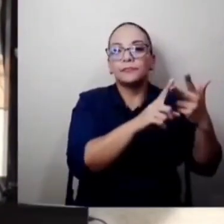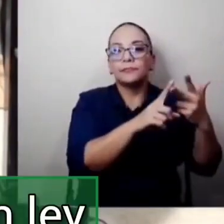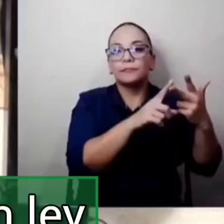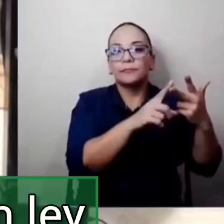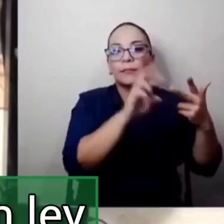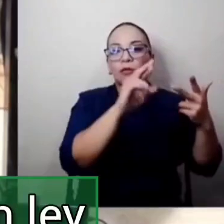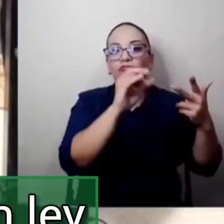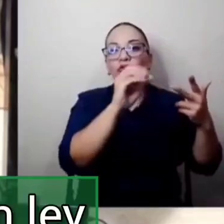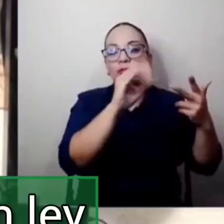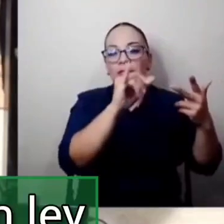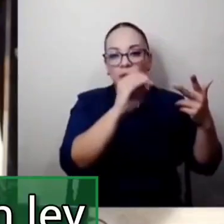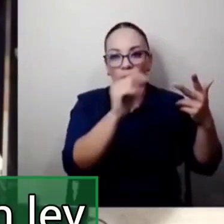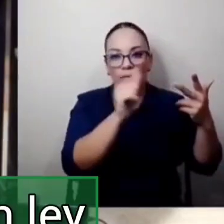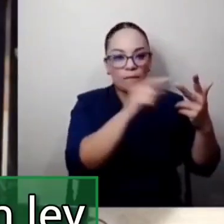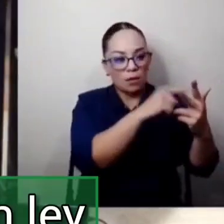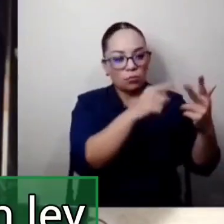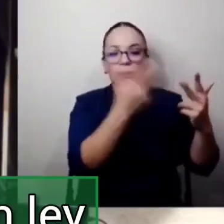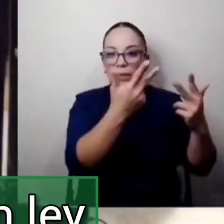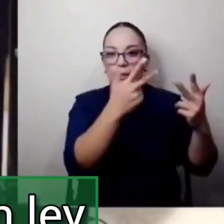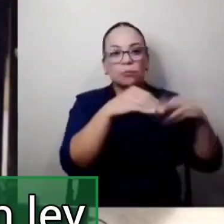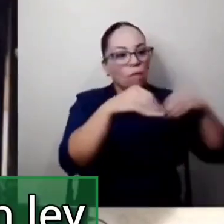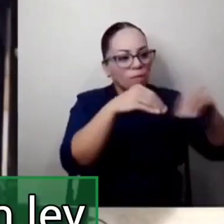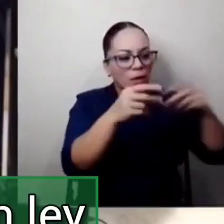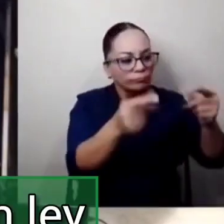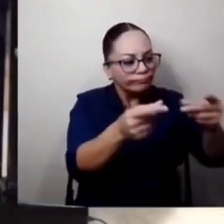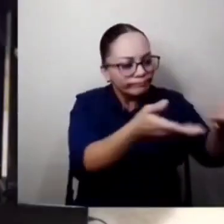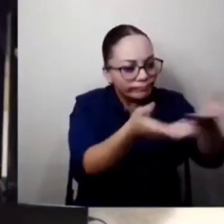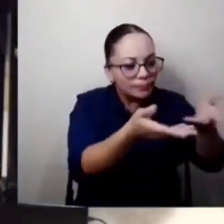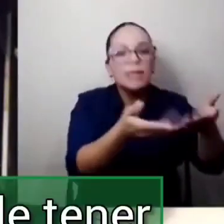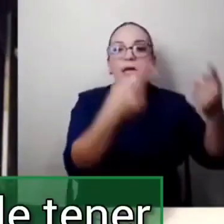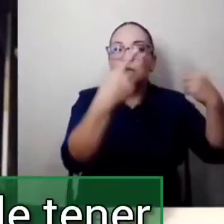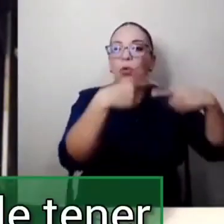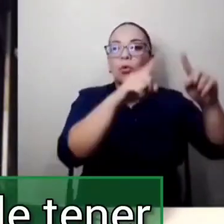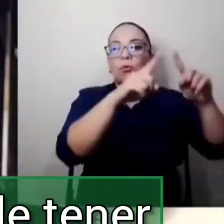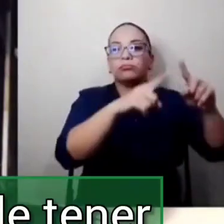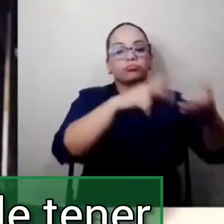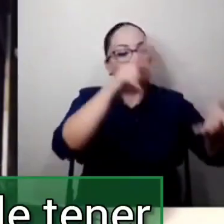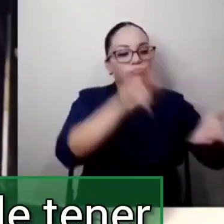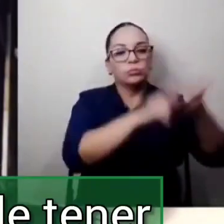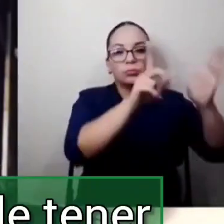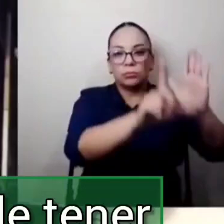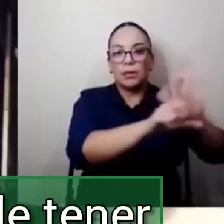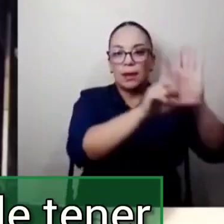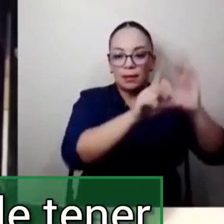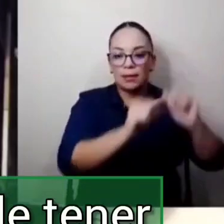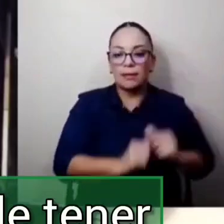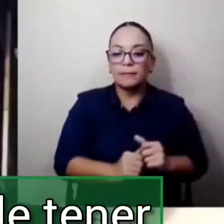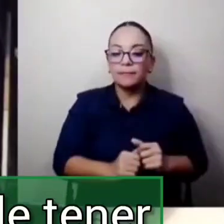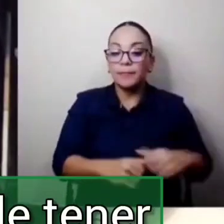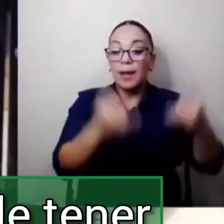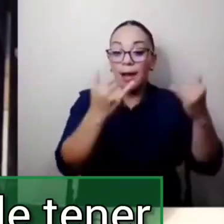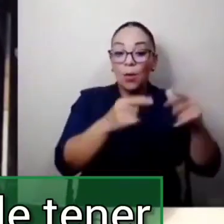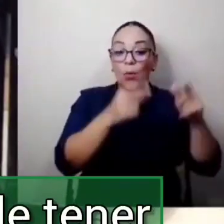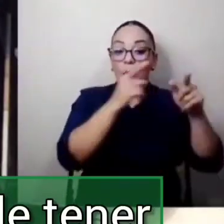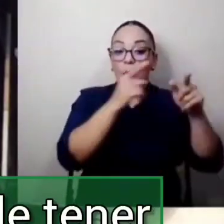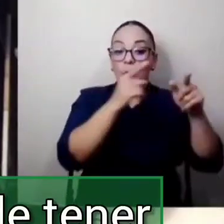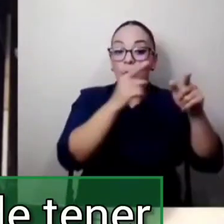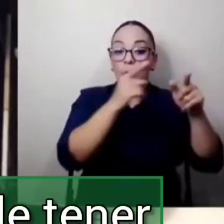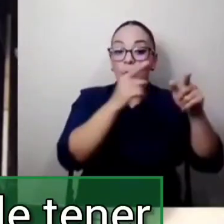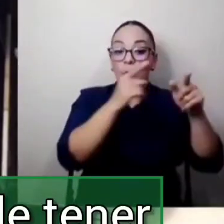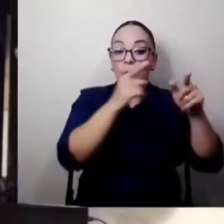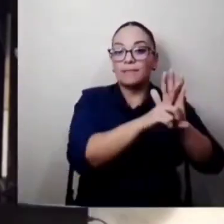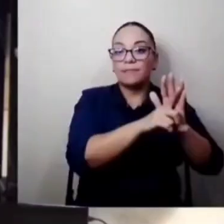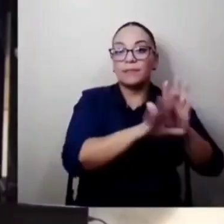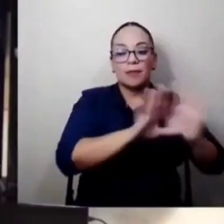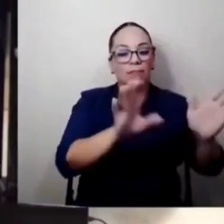Alfaro. Ellos lo movieron y se convirtió en ley. Y ahora esa ley exonera al ministerio